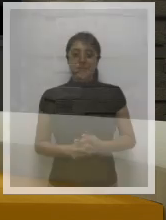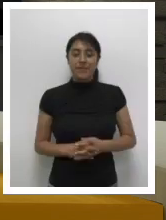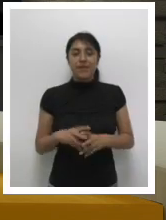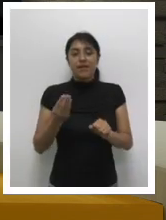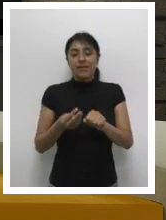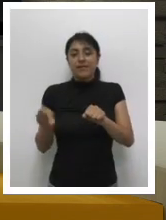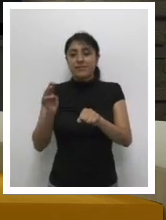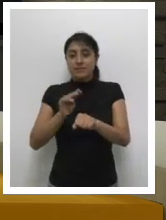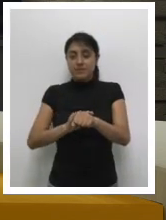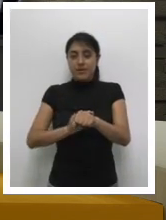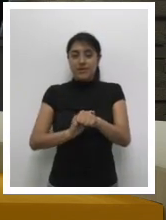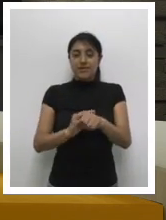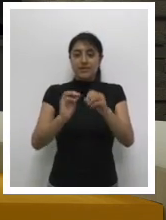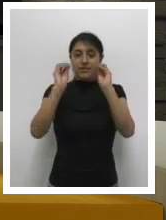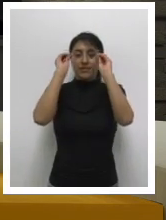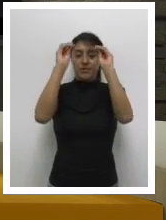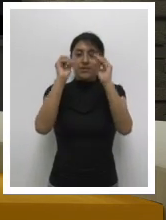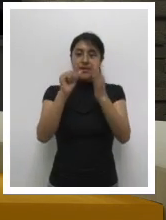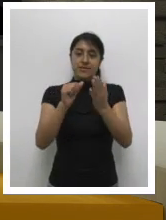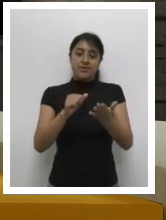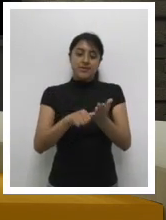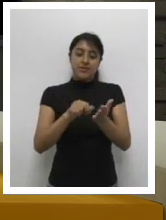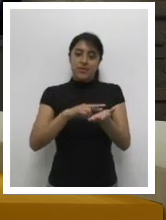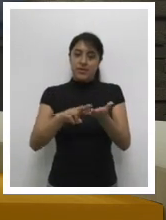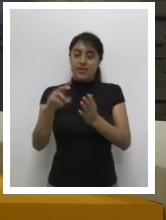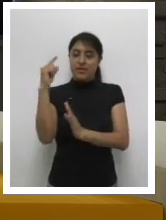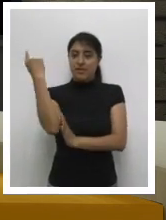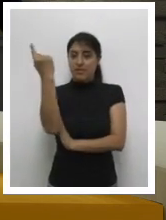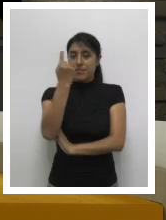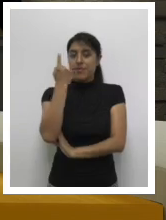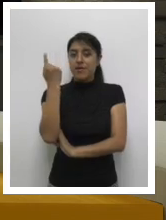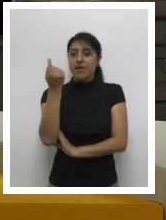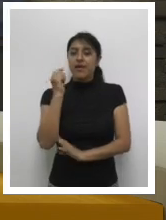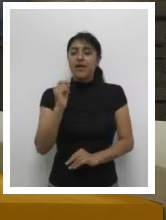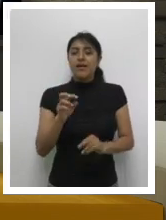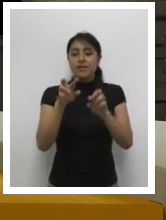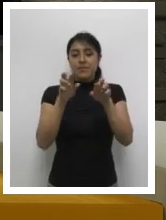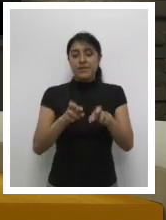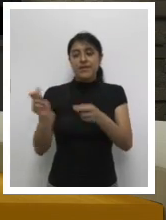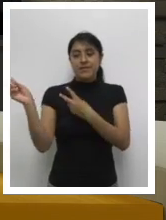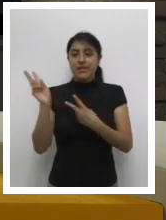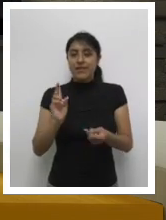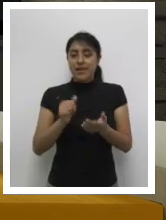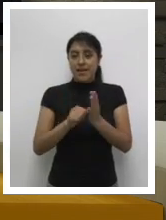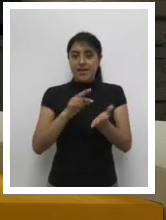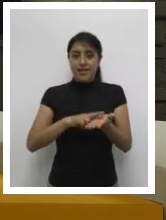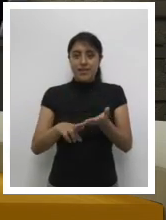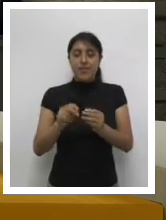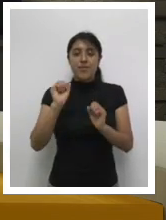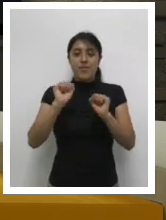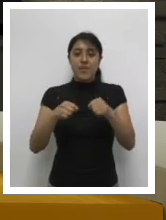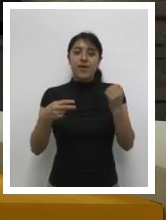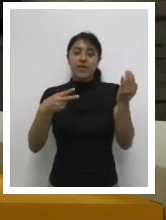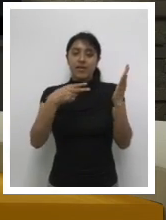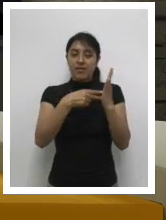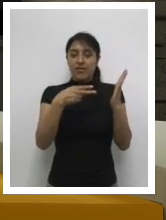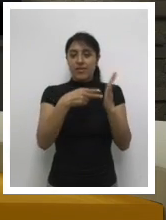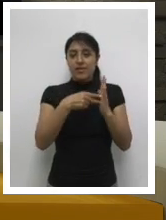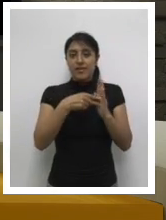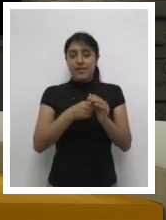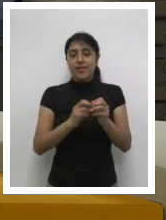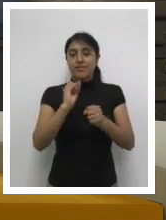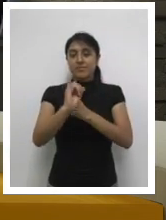En más información importante, ahora a quienes se acerquen a realizar sus trámites a RENAP podrán conectarse de manera